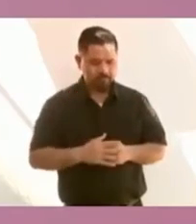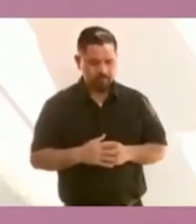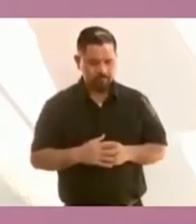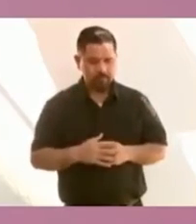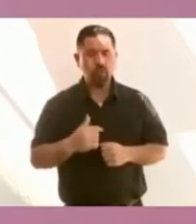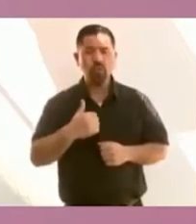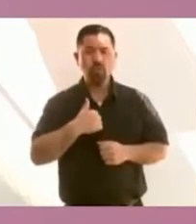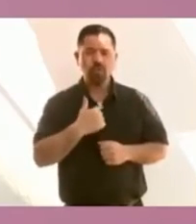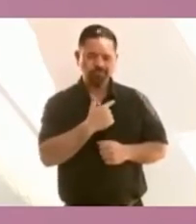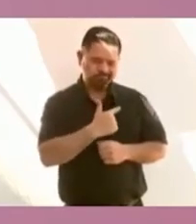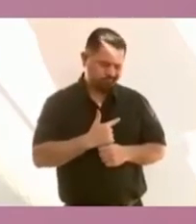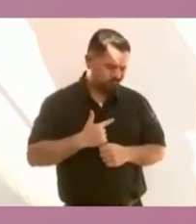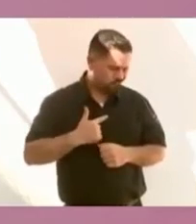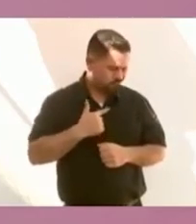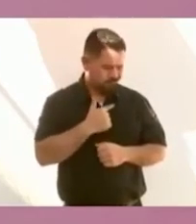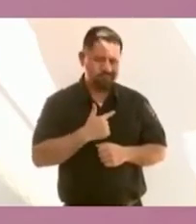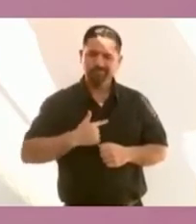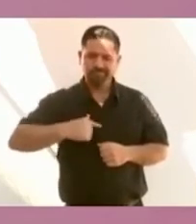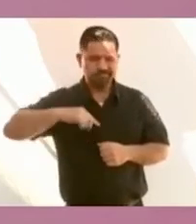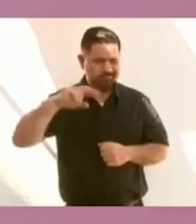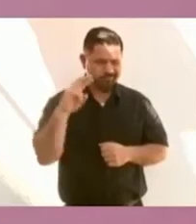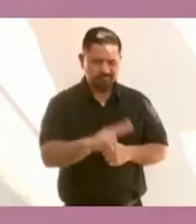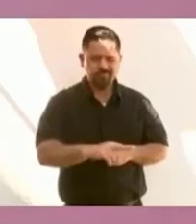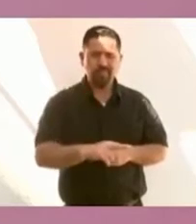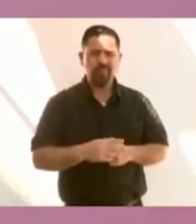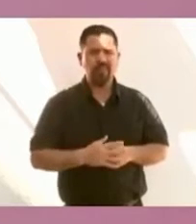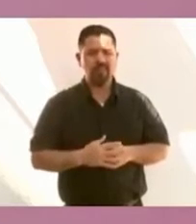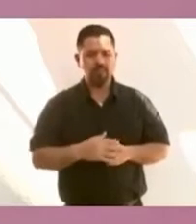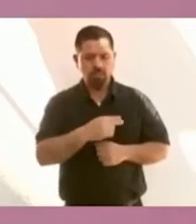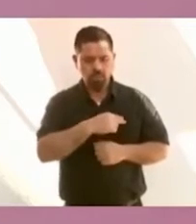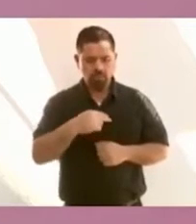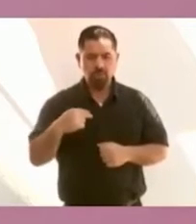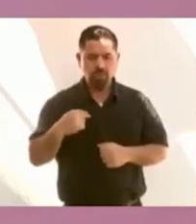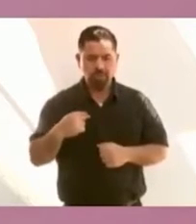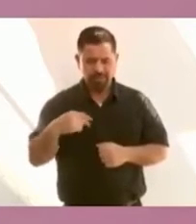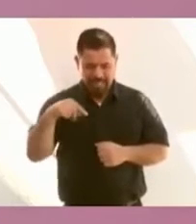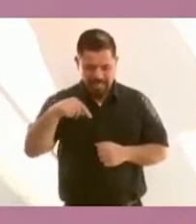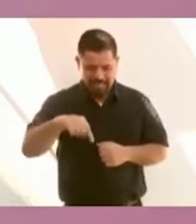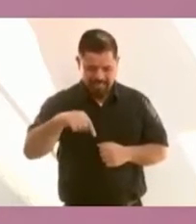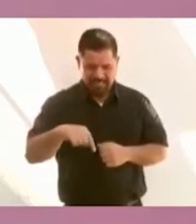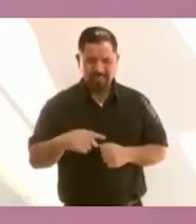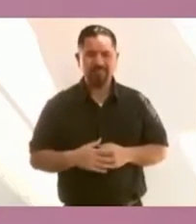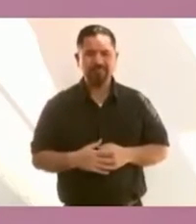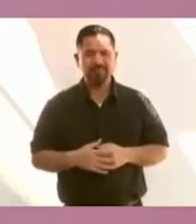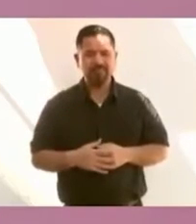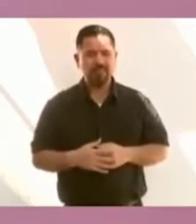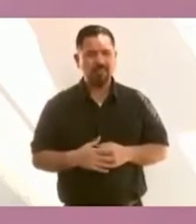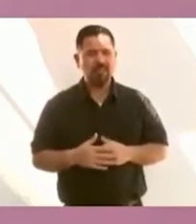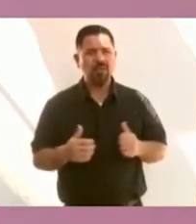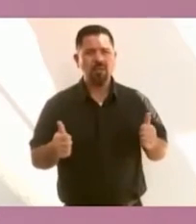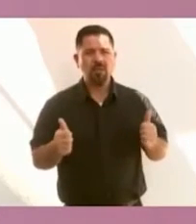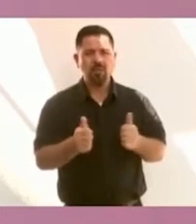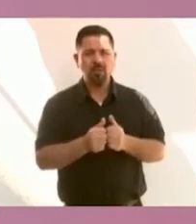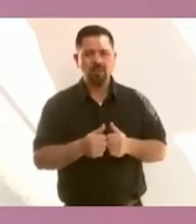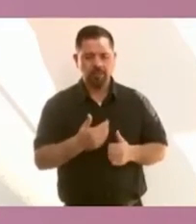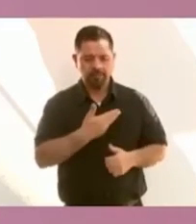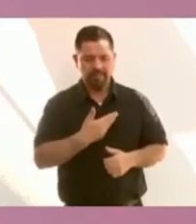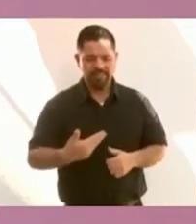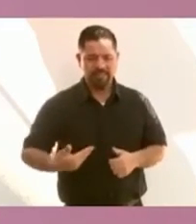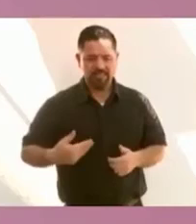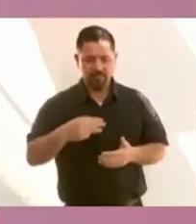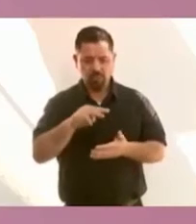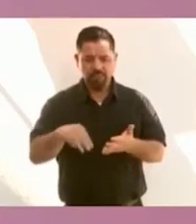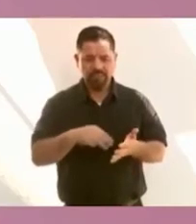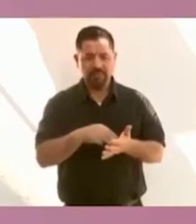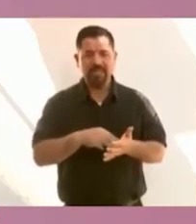muchísimo gusto que estemos con la presidenta municipal de